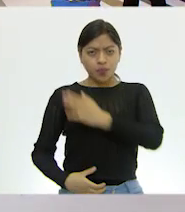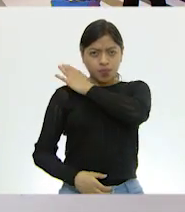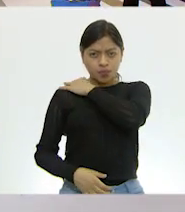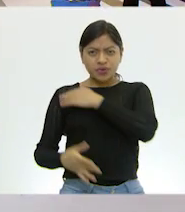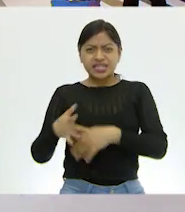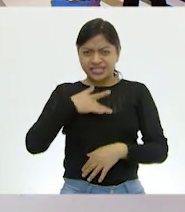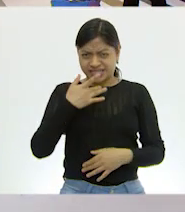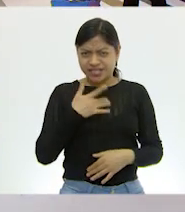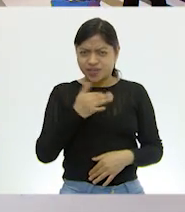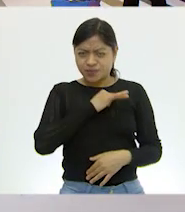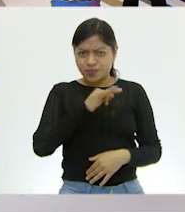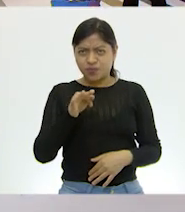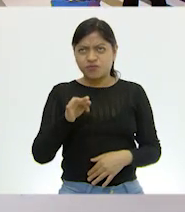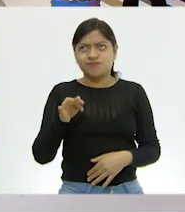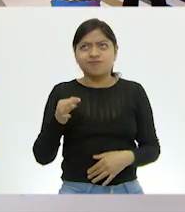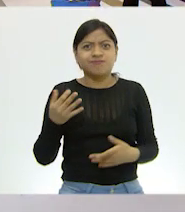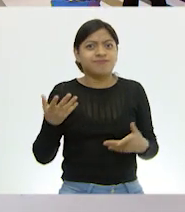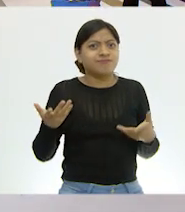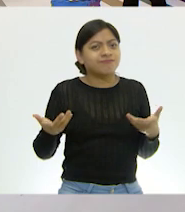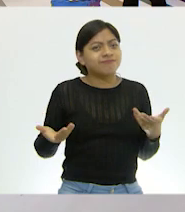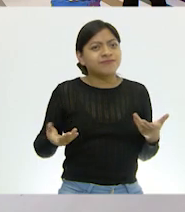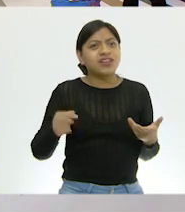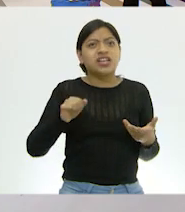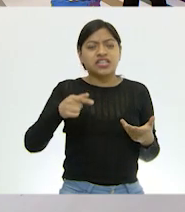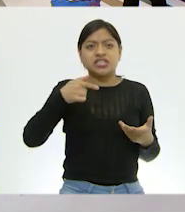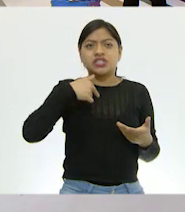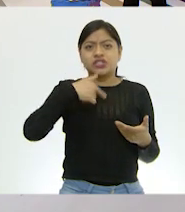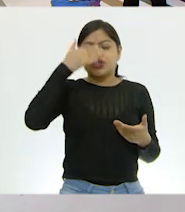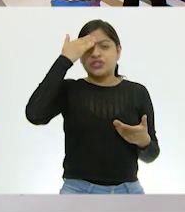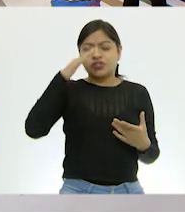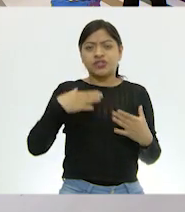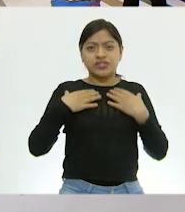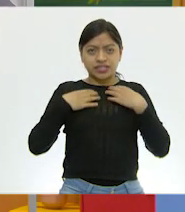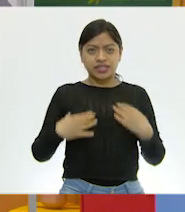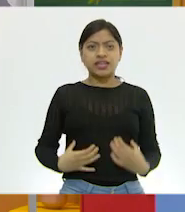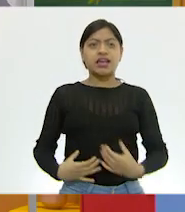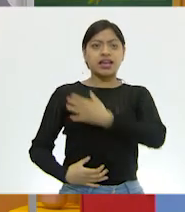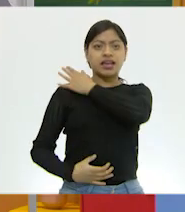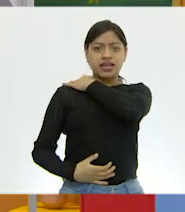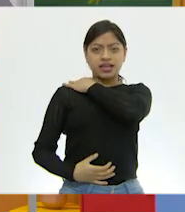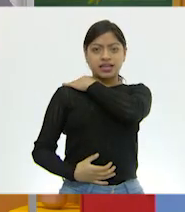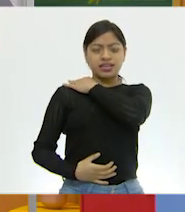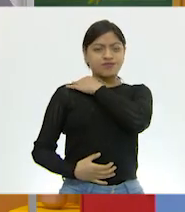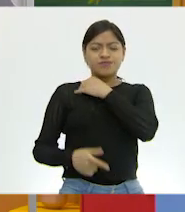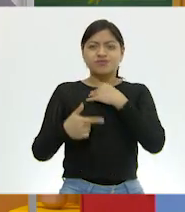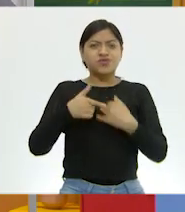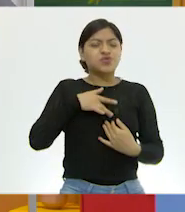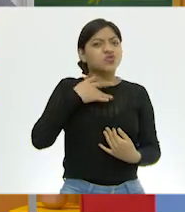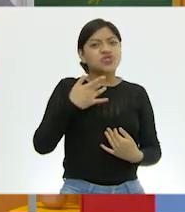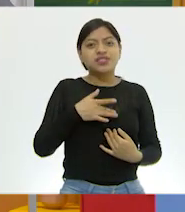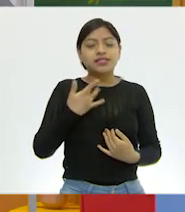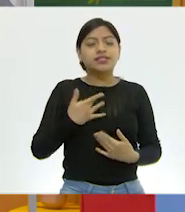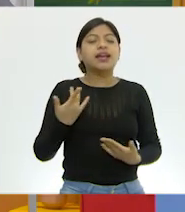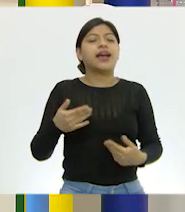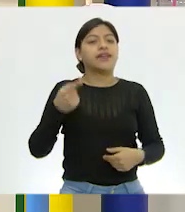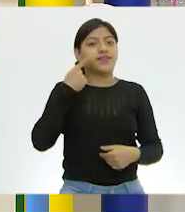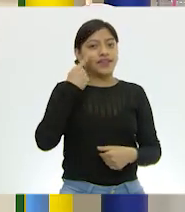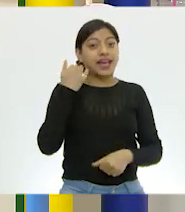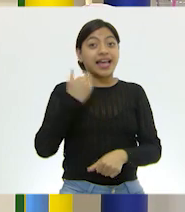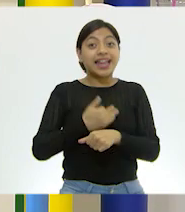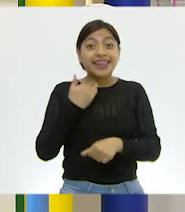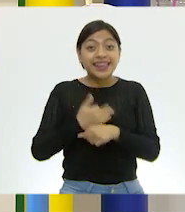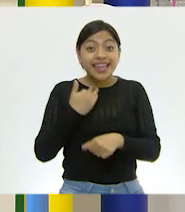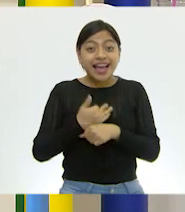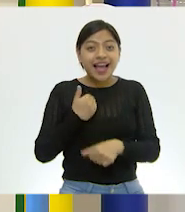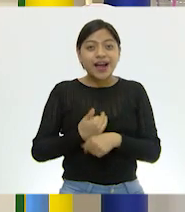Eso me cuesta un poquito de... O sea, sé que están por acá atrás, pero no, no lo siento. Exacto. ¿Qué te parece si hacemos una